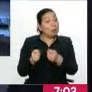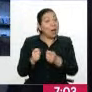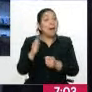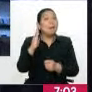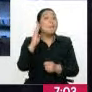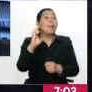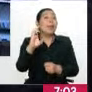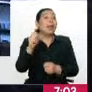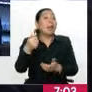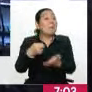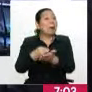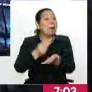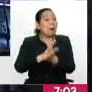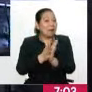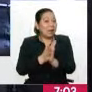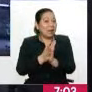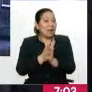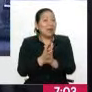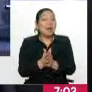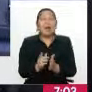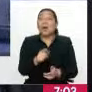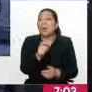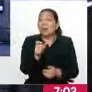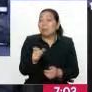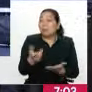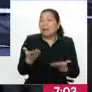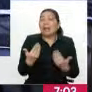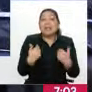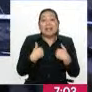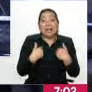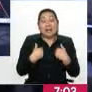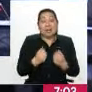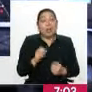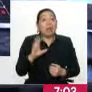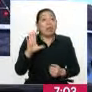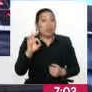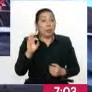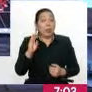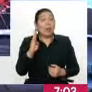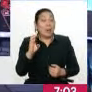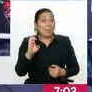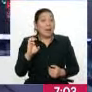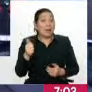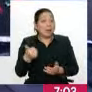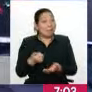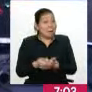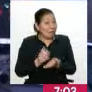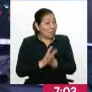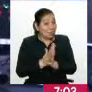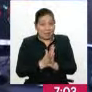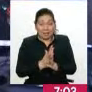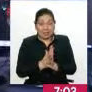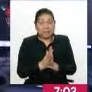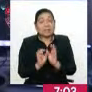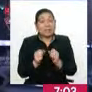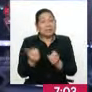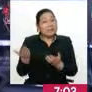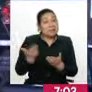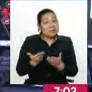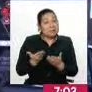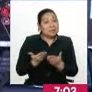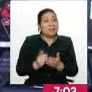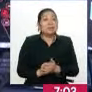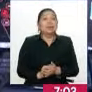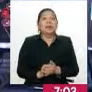becas a nivel nacional, en las cuales tenemos 50 becas integrales, por lo que nosotros a través de